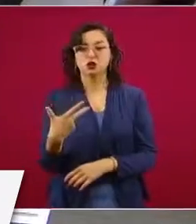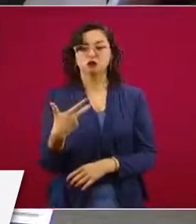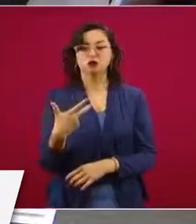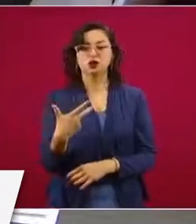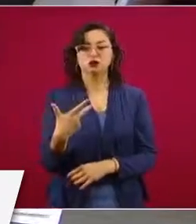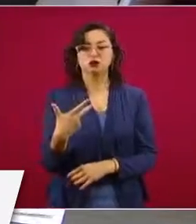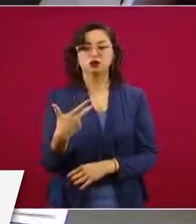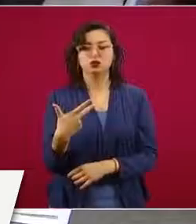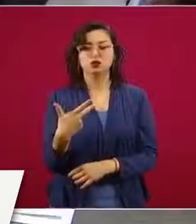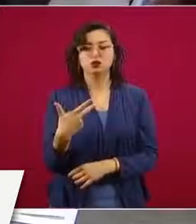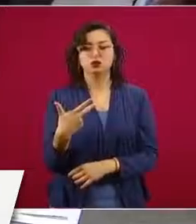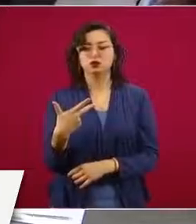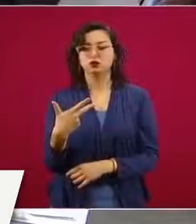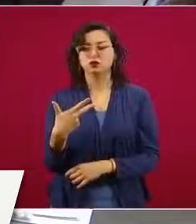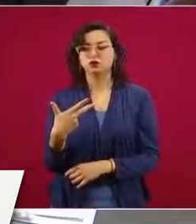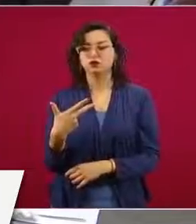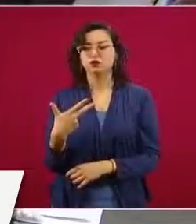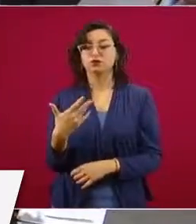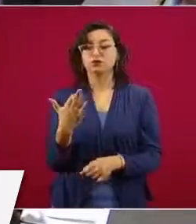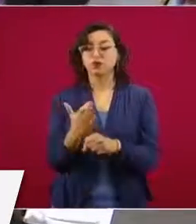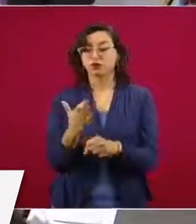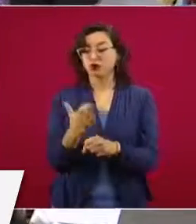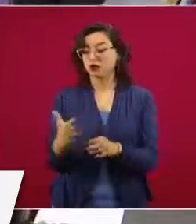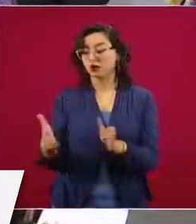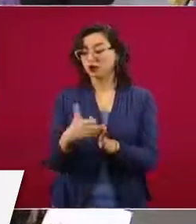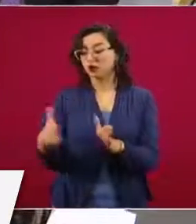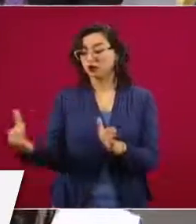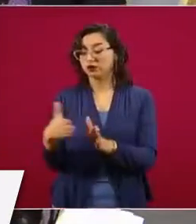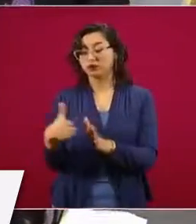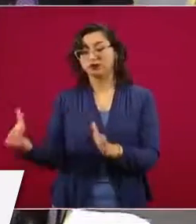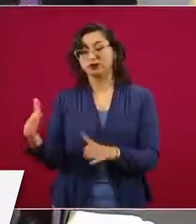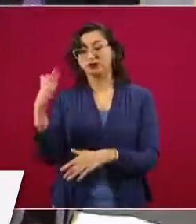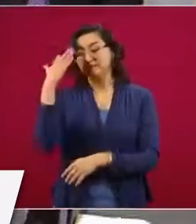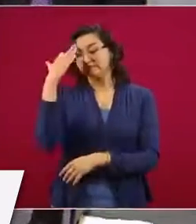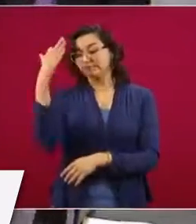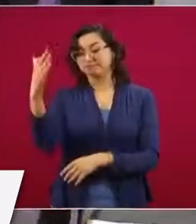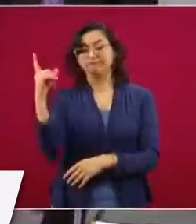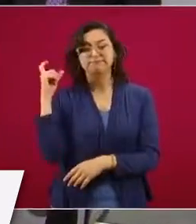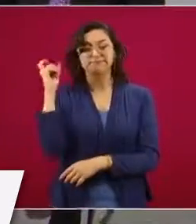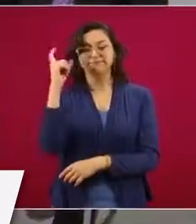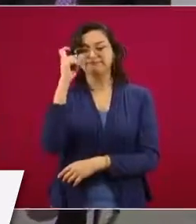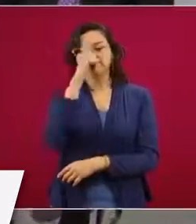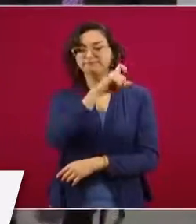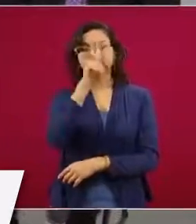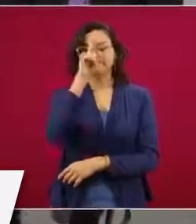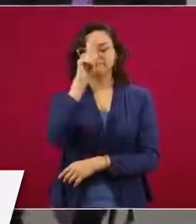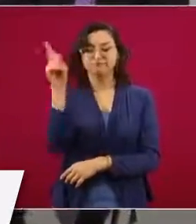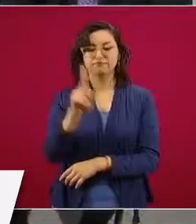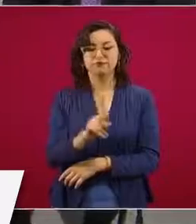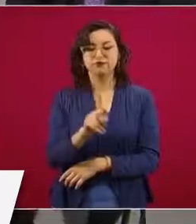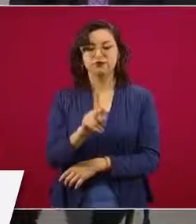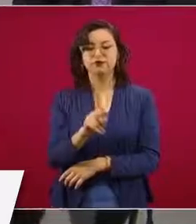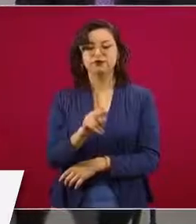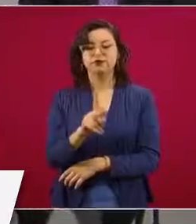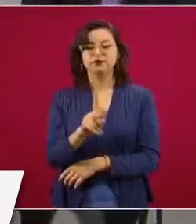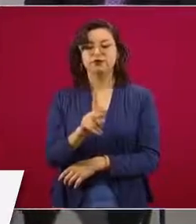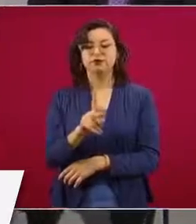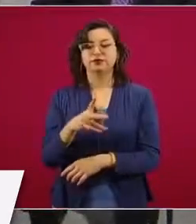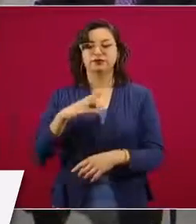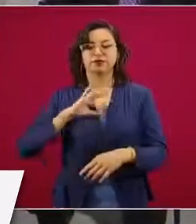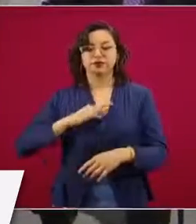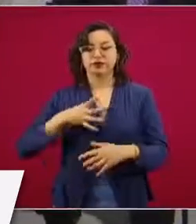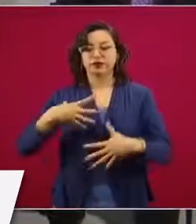la etapa más difícil de la